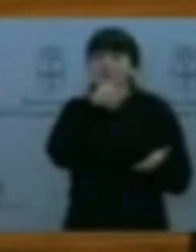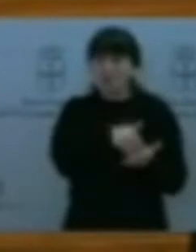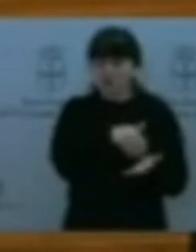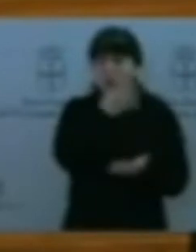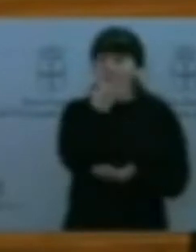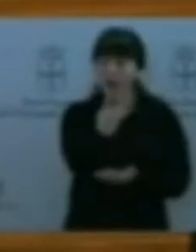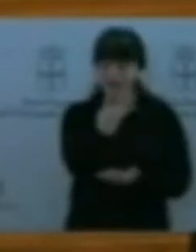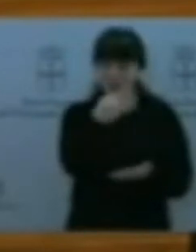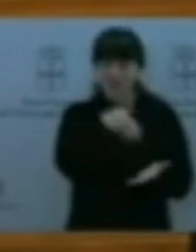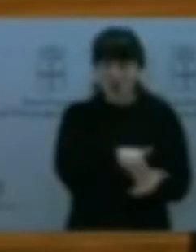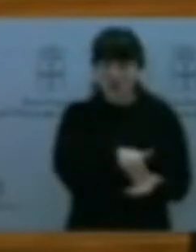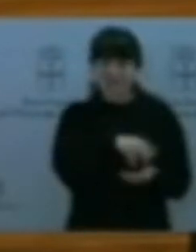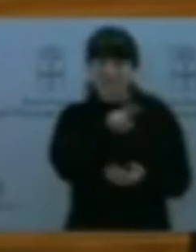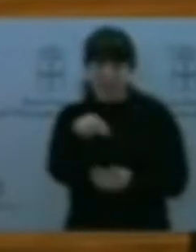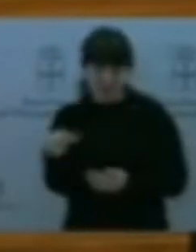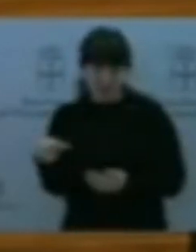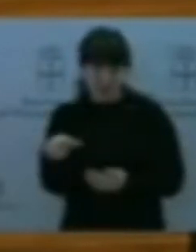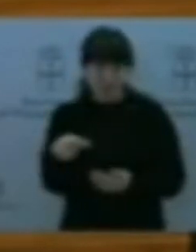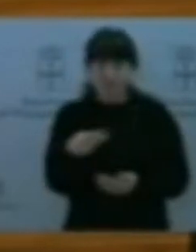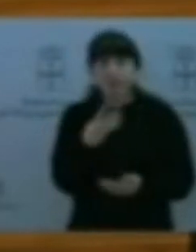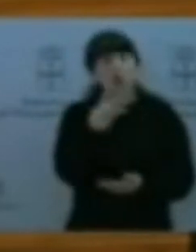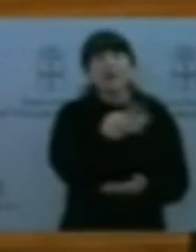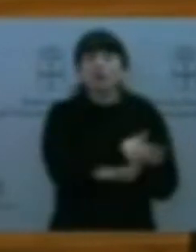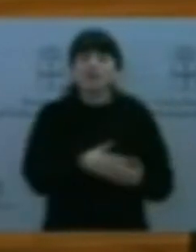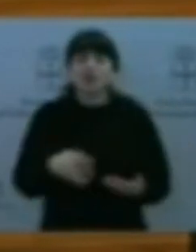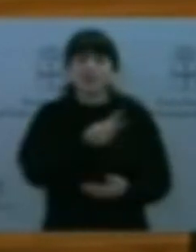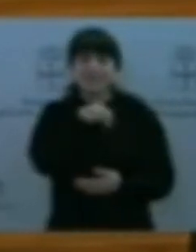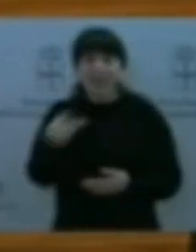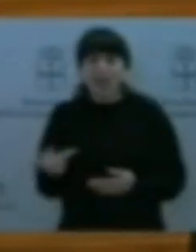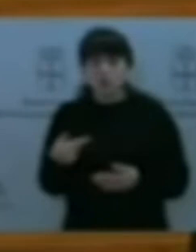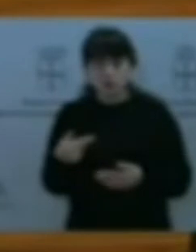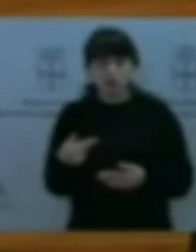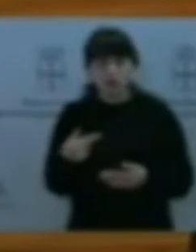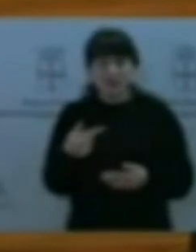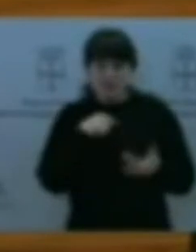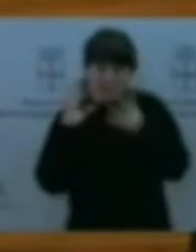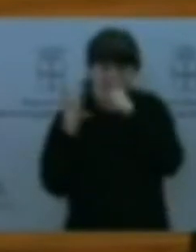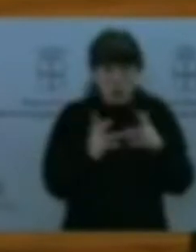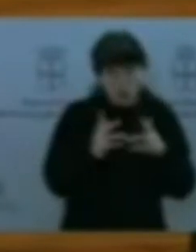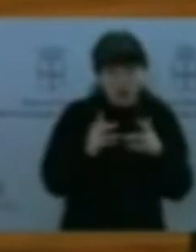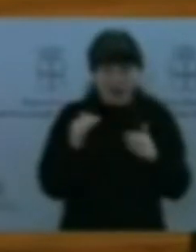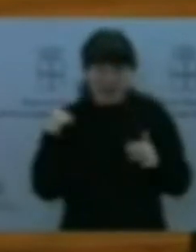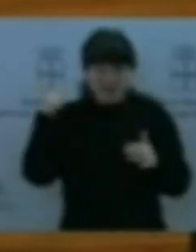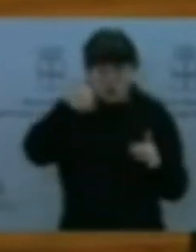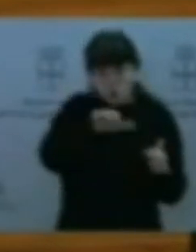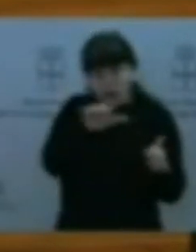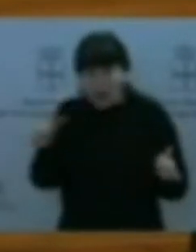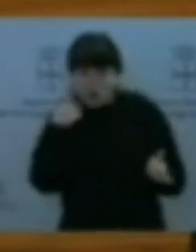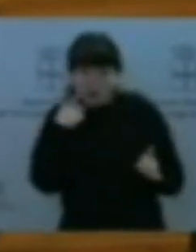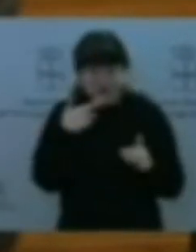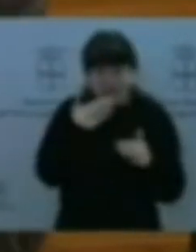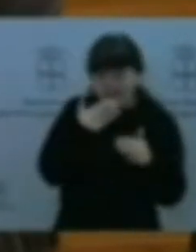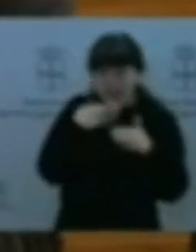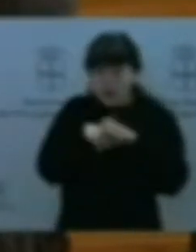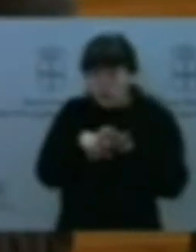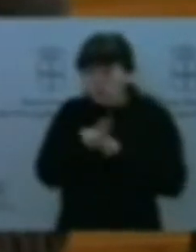millones de euros, multiplíquenlo durante todos estos años a ver si había recursos o no. Por lo tanto, nosotros defendemos la gratuidad de los libros de texto porque ya se